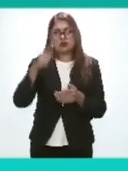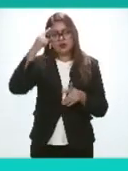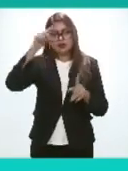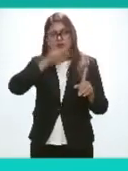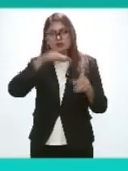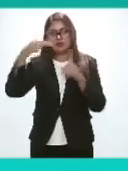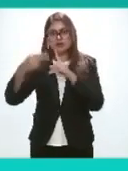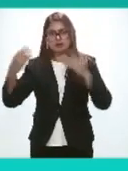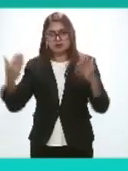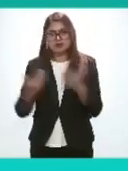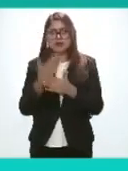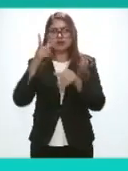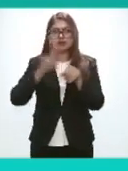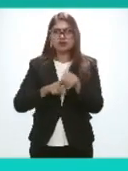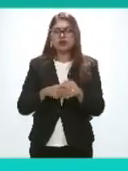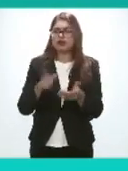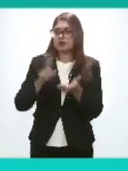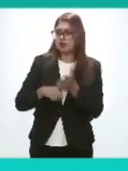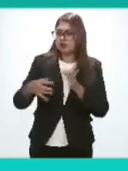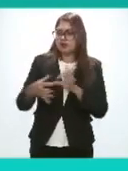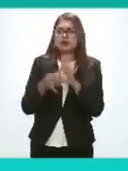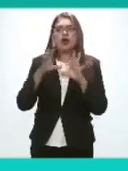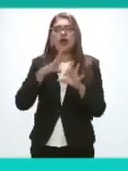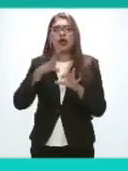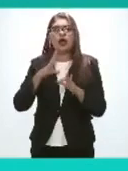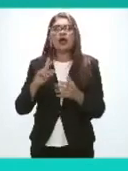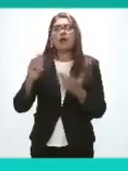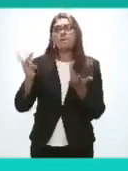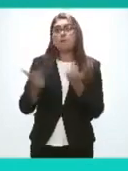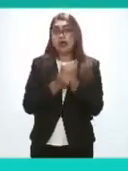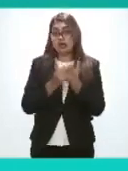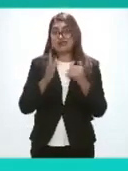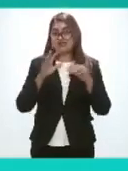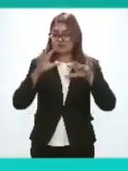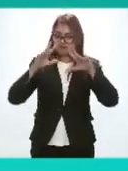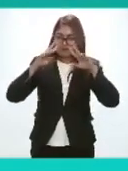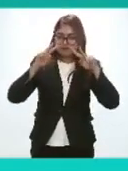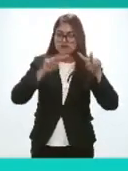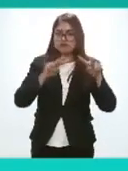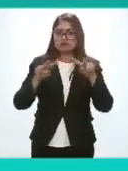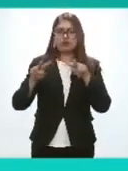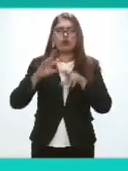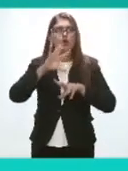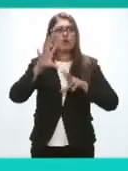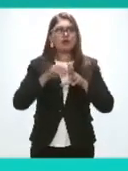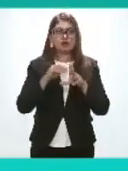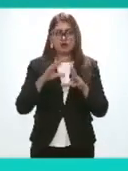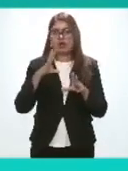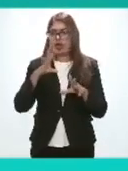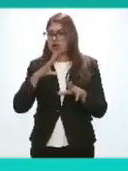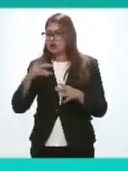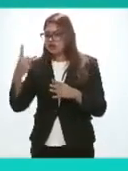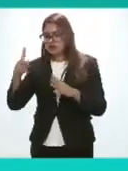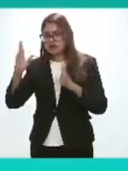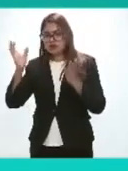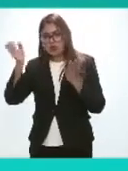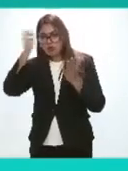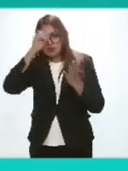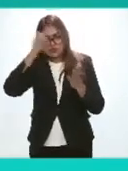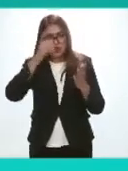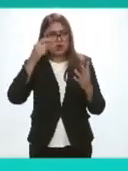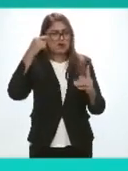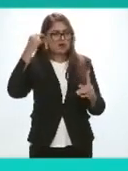compartida y congruente con las diversas realidades de nuestro país no es una visión centralista recoge la visión del centro recoge la visión del sur